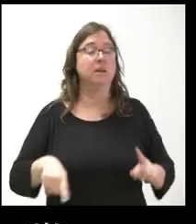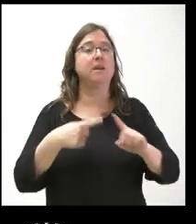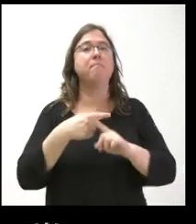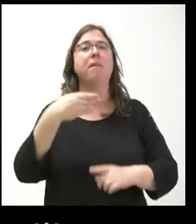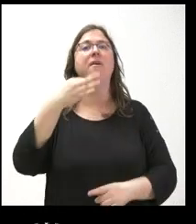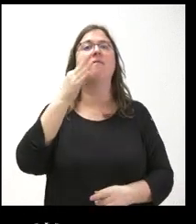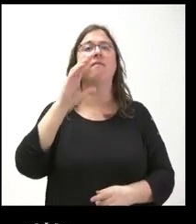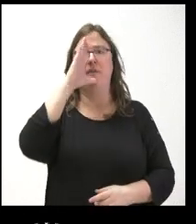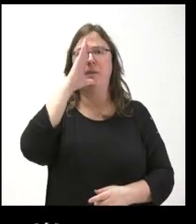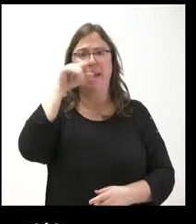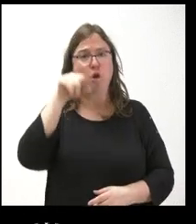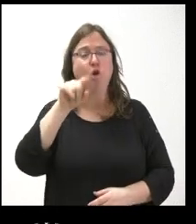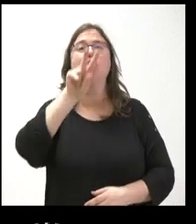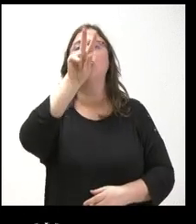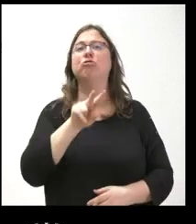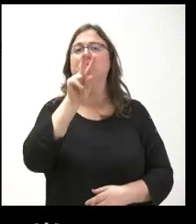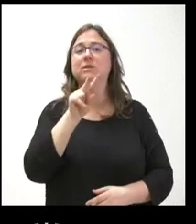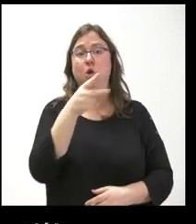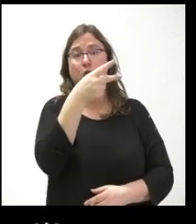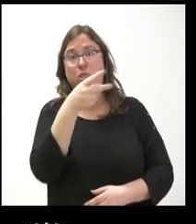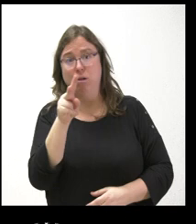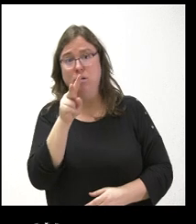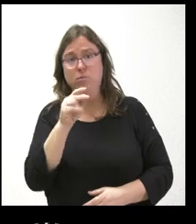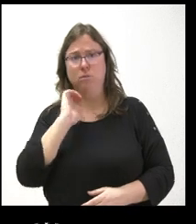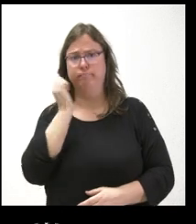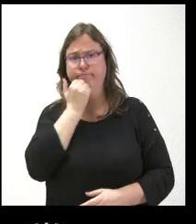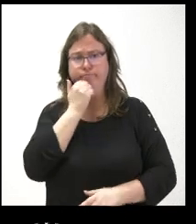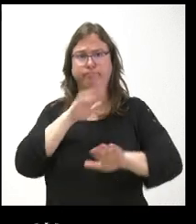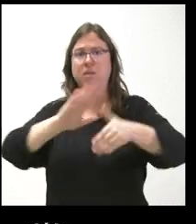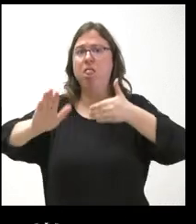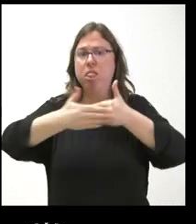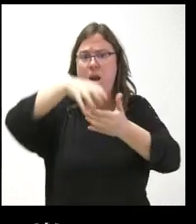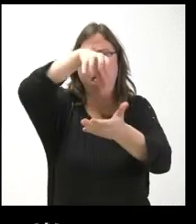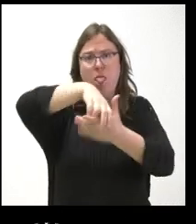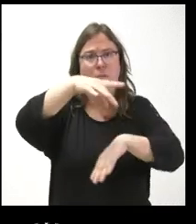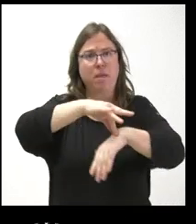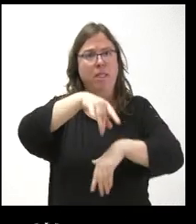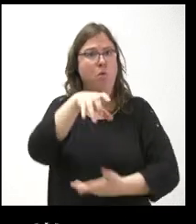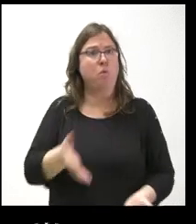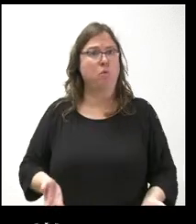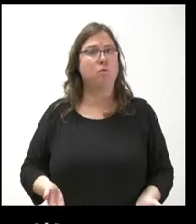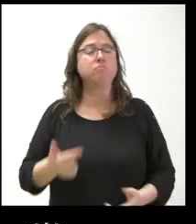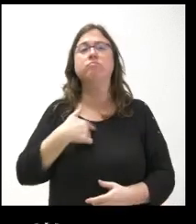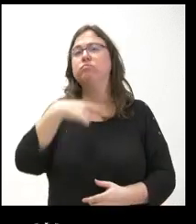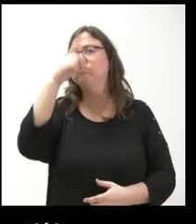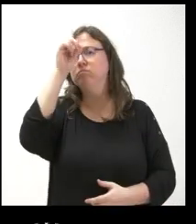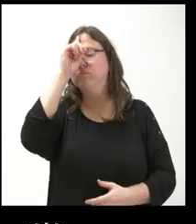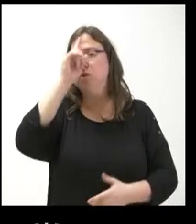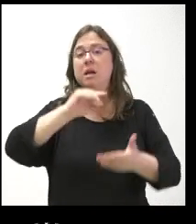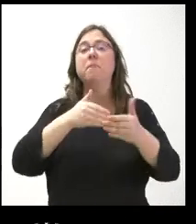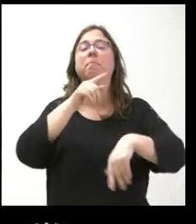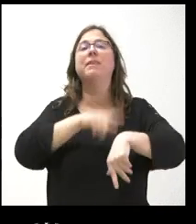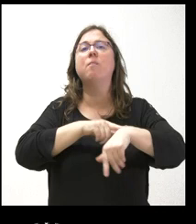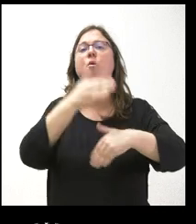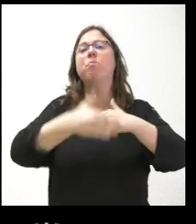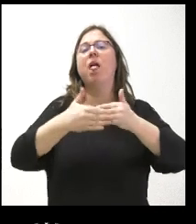es la segunda semana consecutiva que los vecinos salen a protestar porque tienen cerrado el consultorio de Lillo. No sé qué plazos maneja la